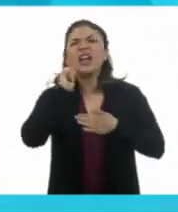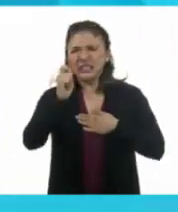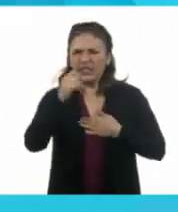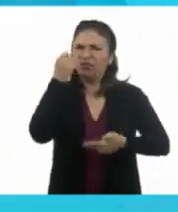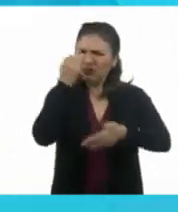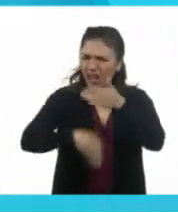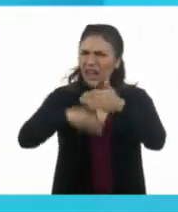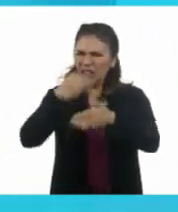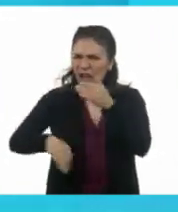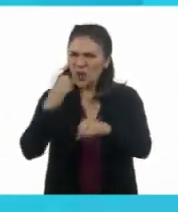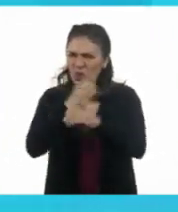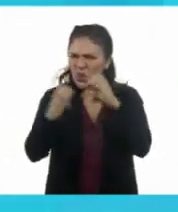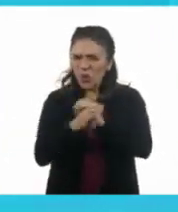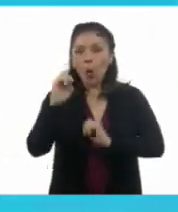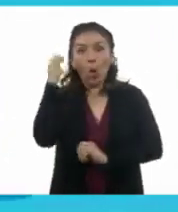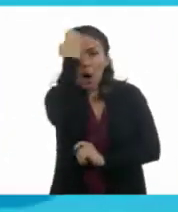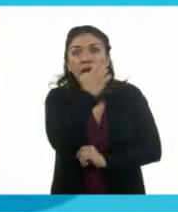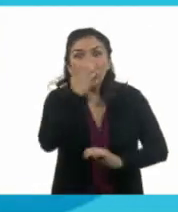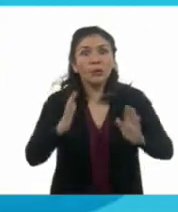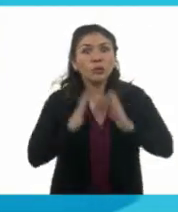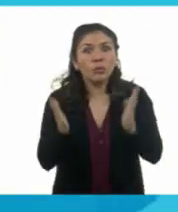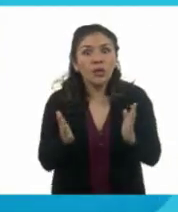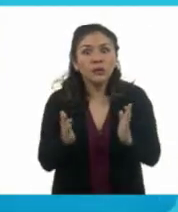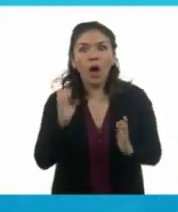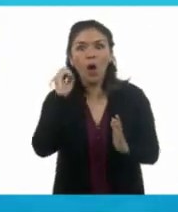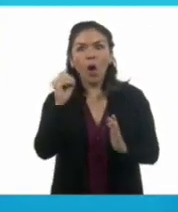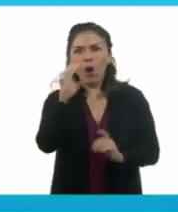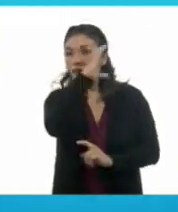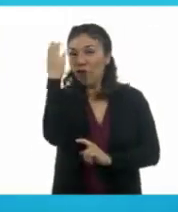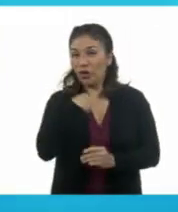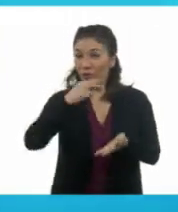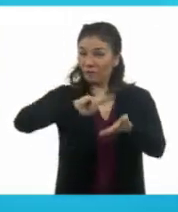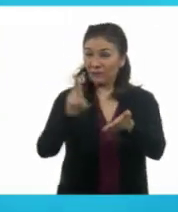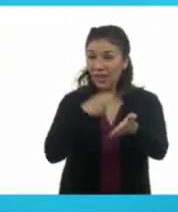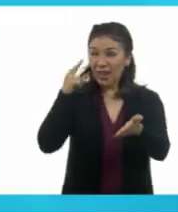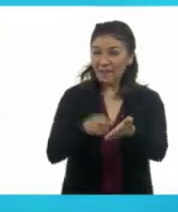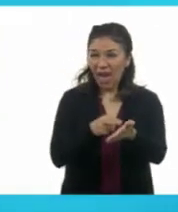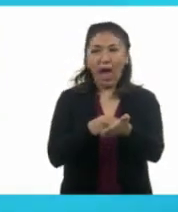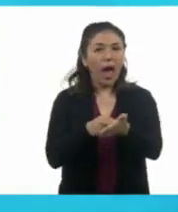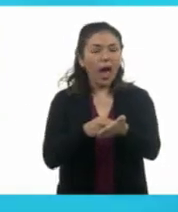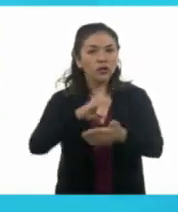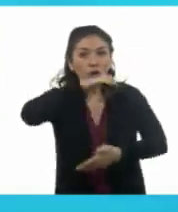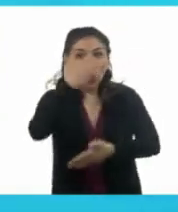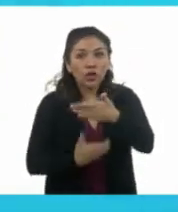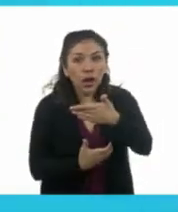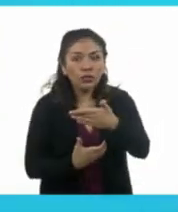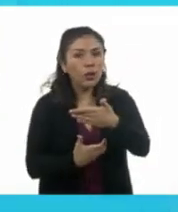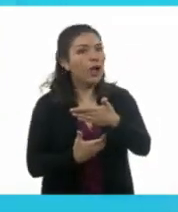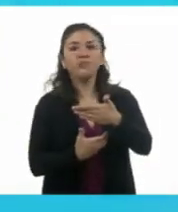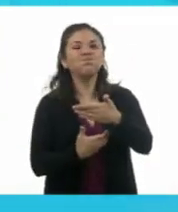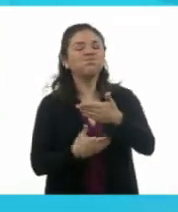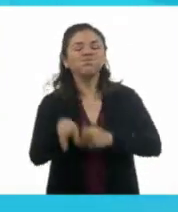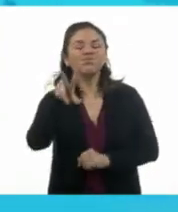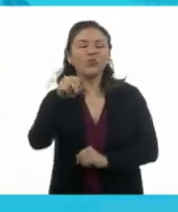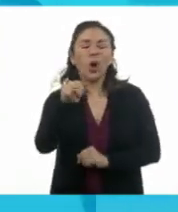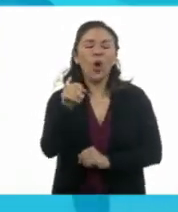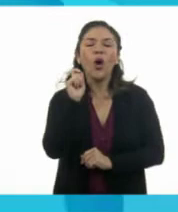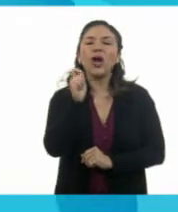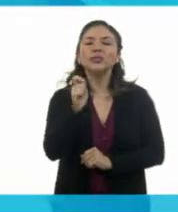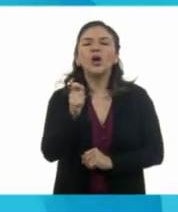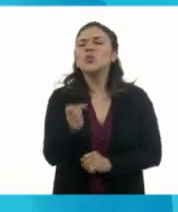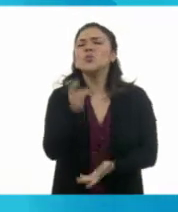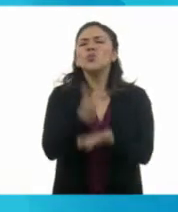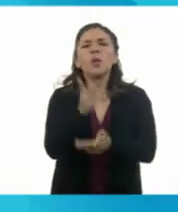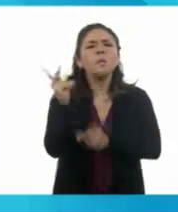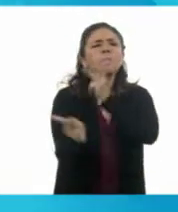¡Ay! ¿Son exámenes sorpresa? Son fotos para autografiar. ¿Son contratos? No, no. Nada de eso. Son